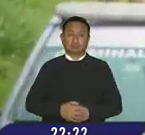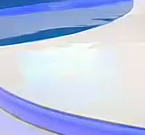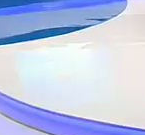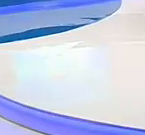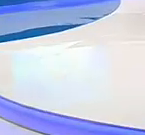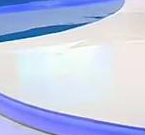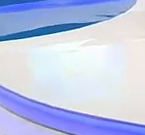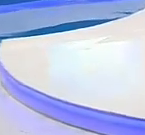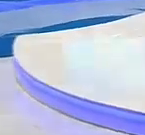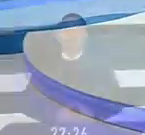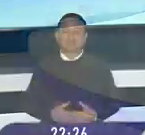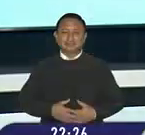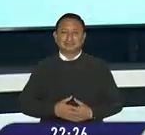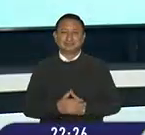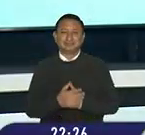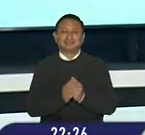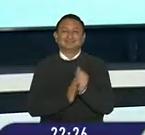Casamen